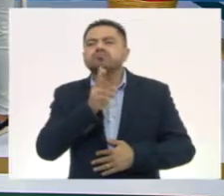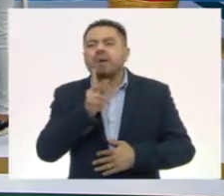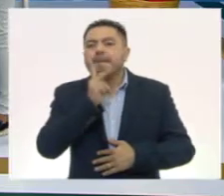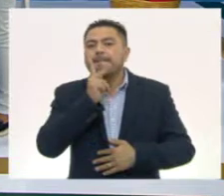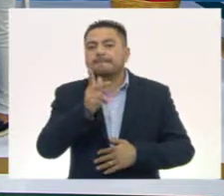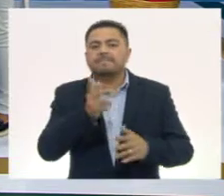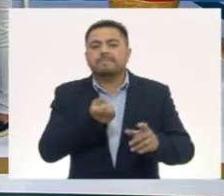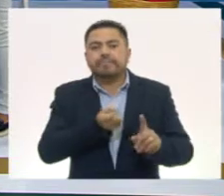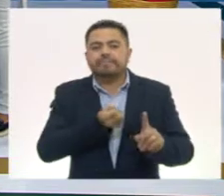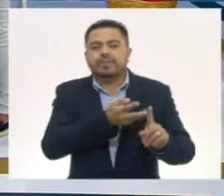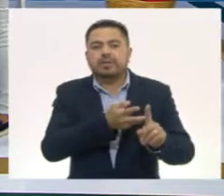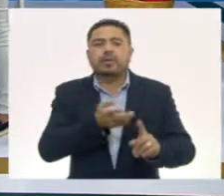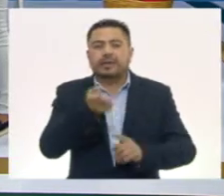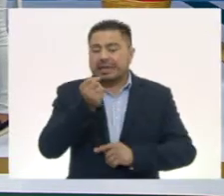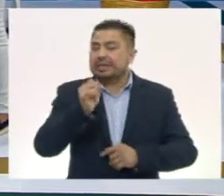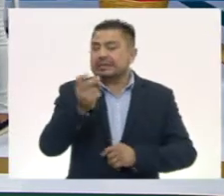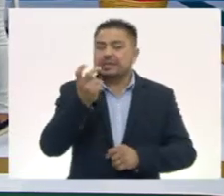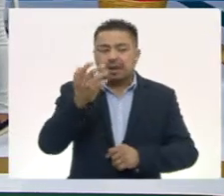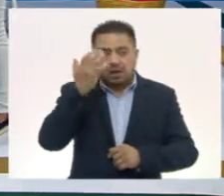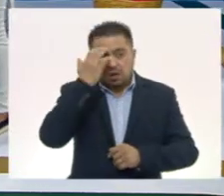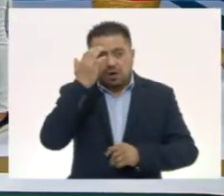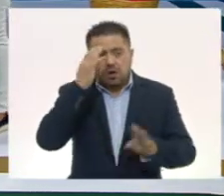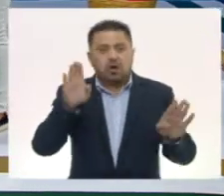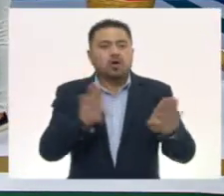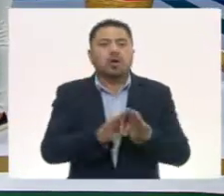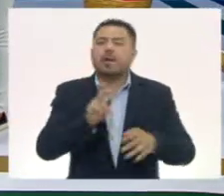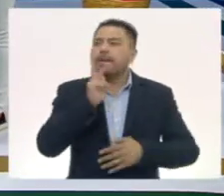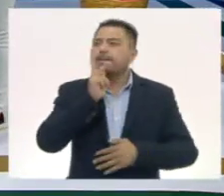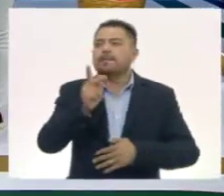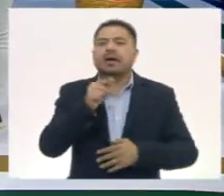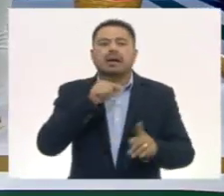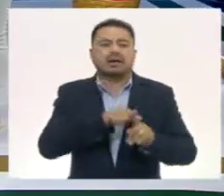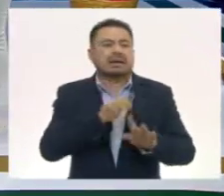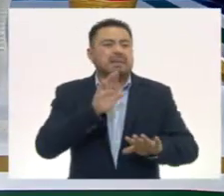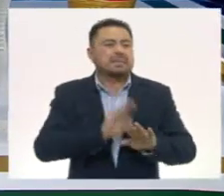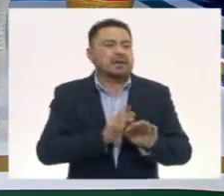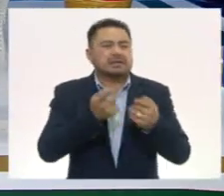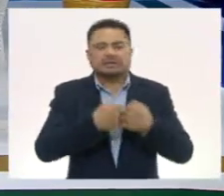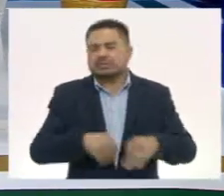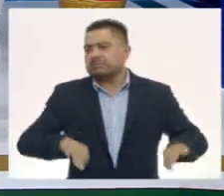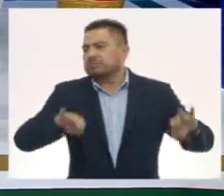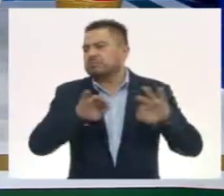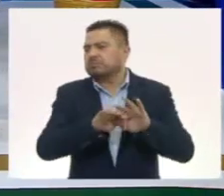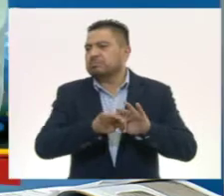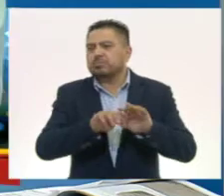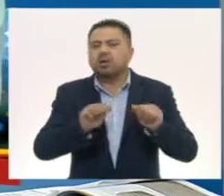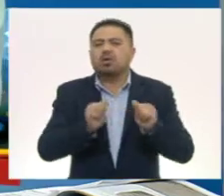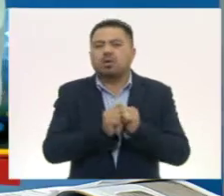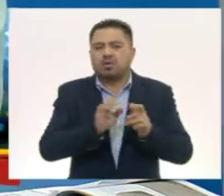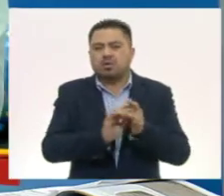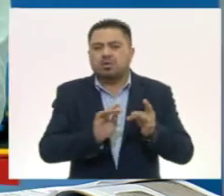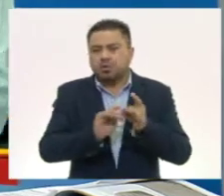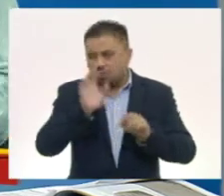Así es. Con eso producíamos unas palabras. Son los glifos más importantes que contaba la cultura maya.